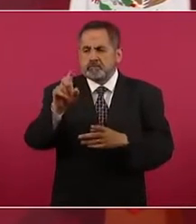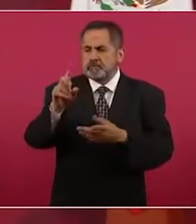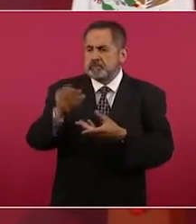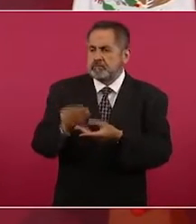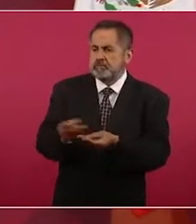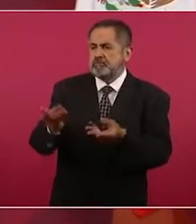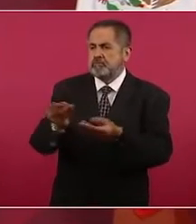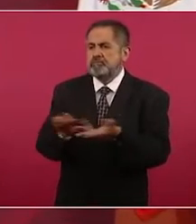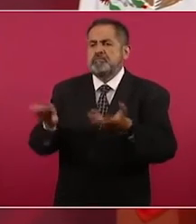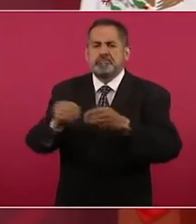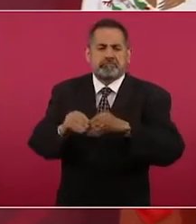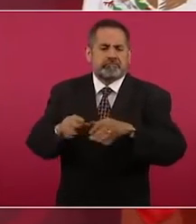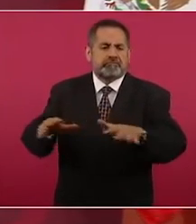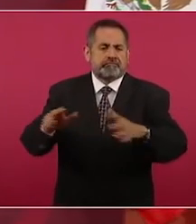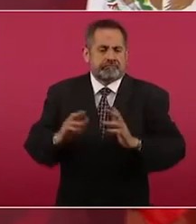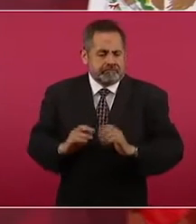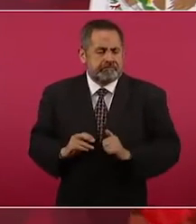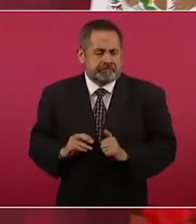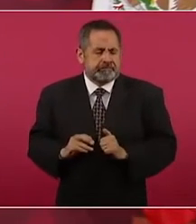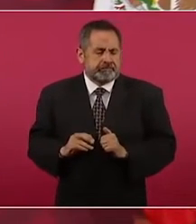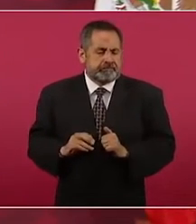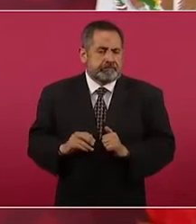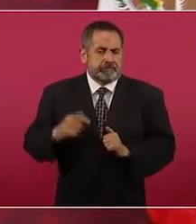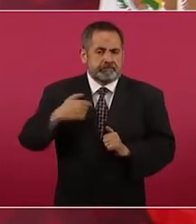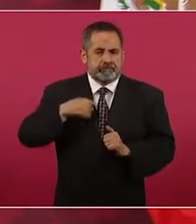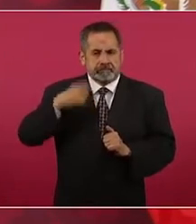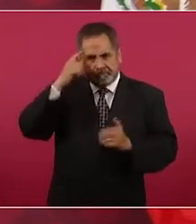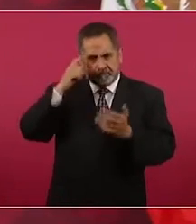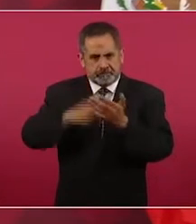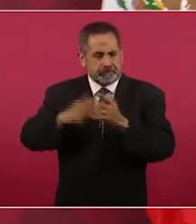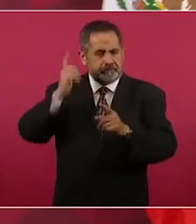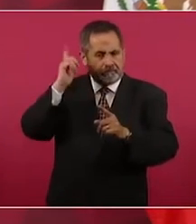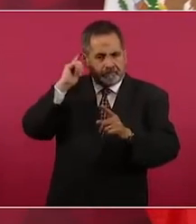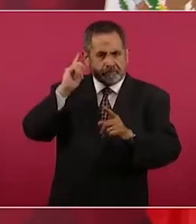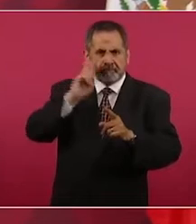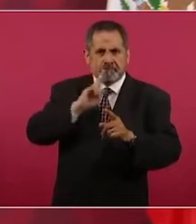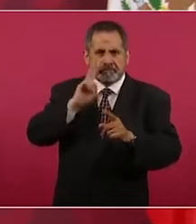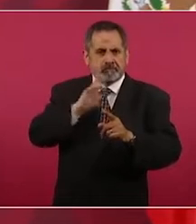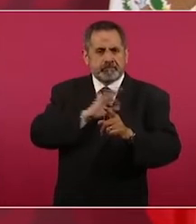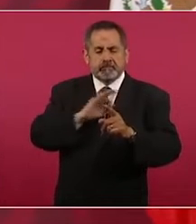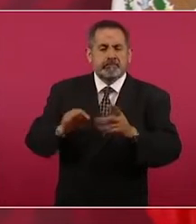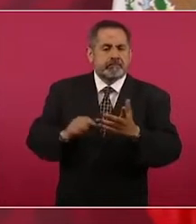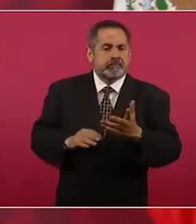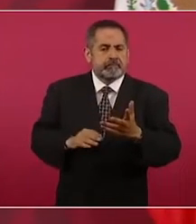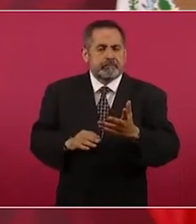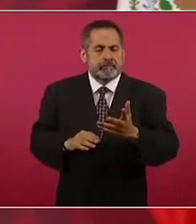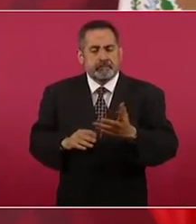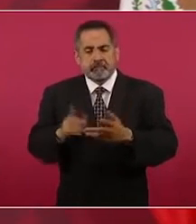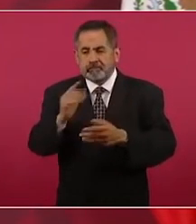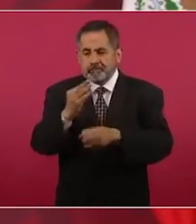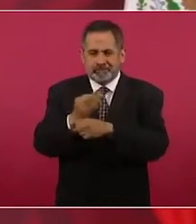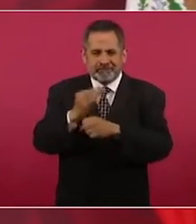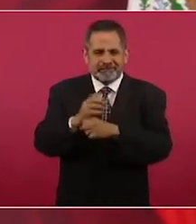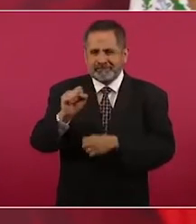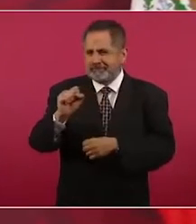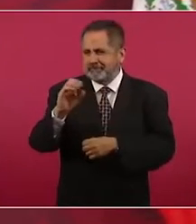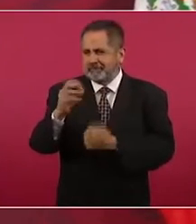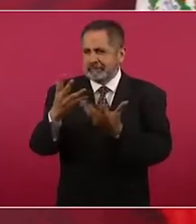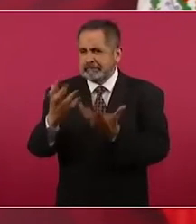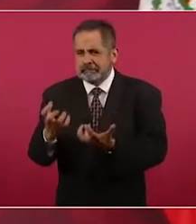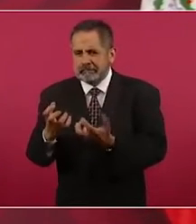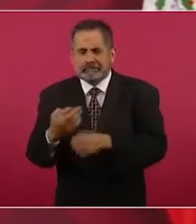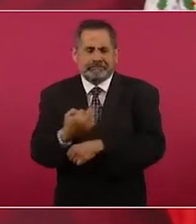Yo espero que sea temporal, que ya